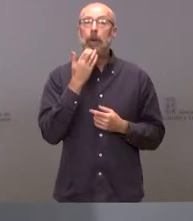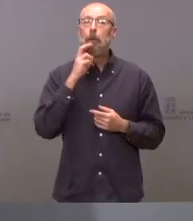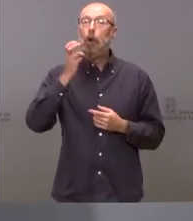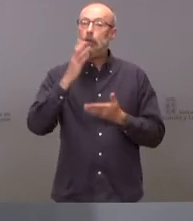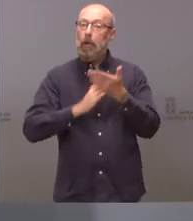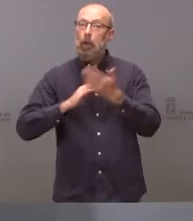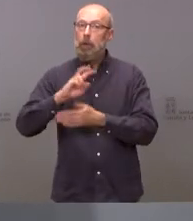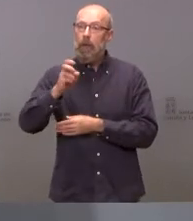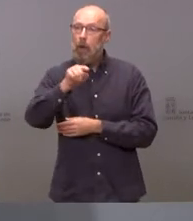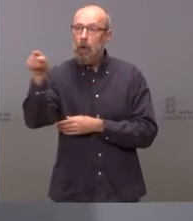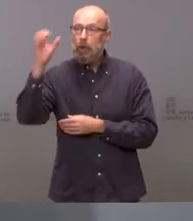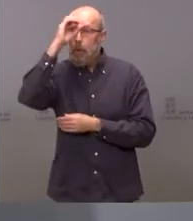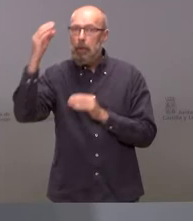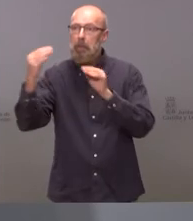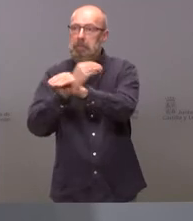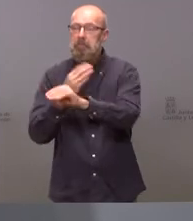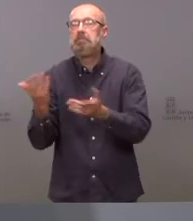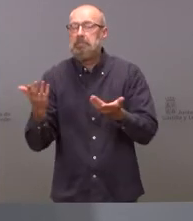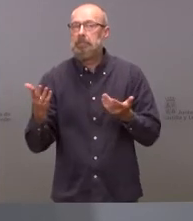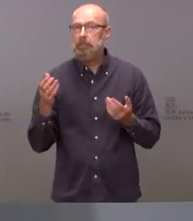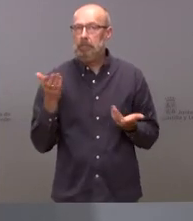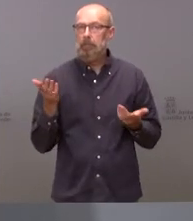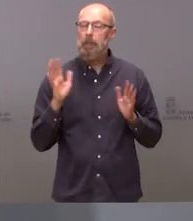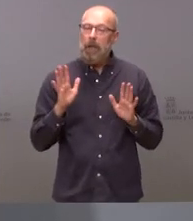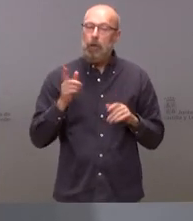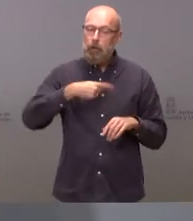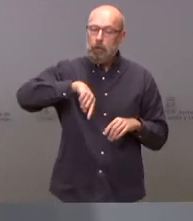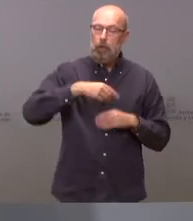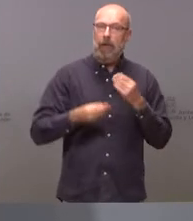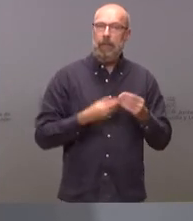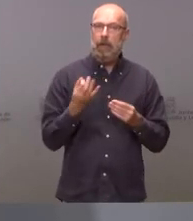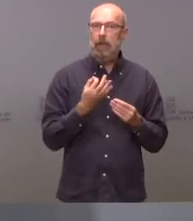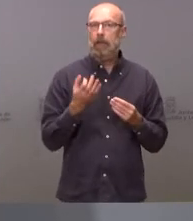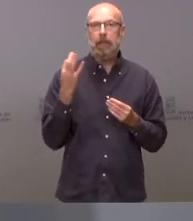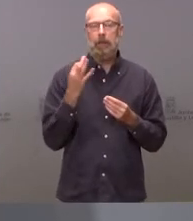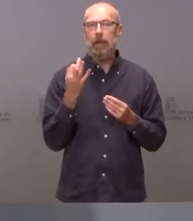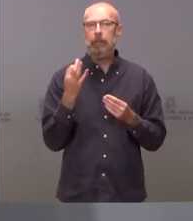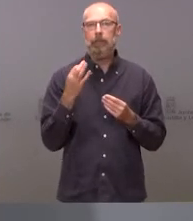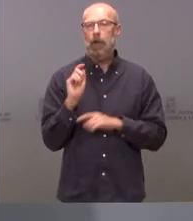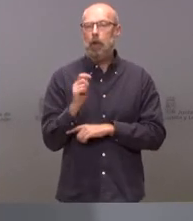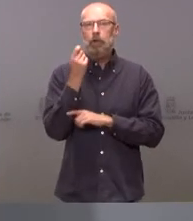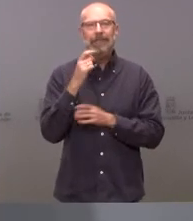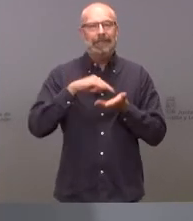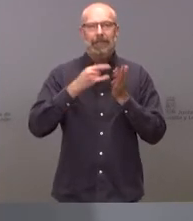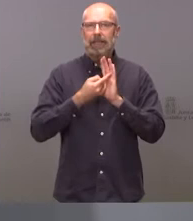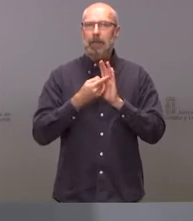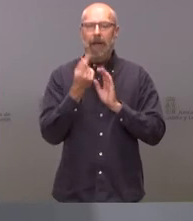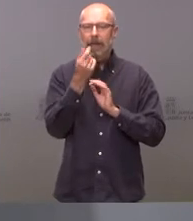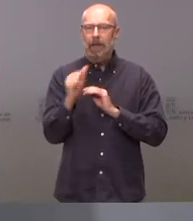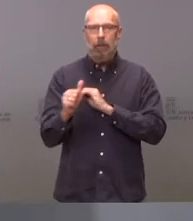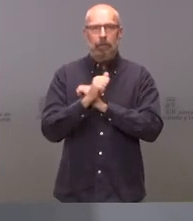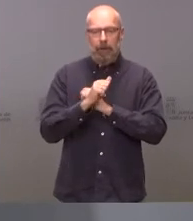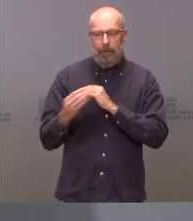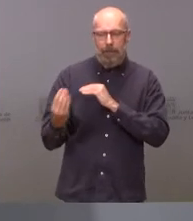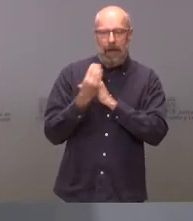posiciones diferentes pero lo que tenemos que hacer es conseguir que haya un sistema de financiación que